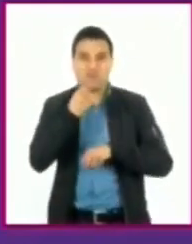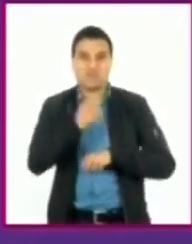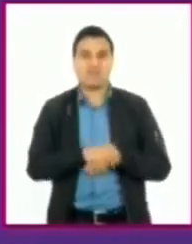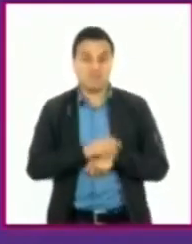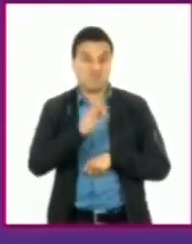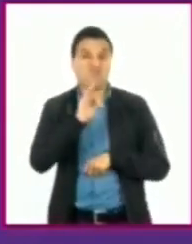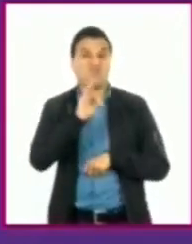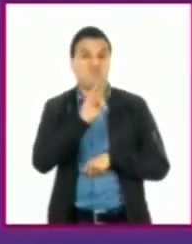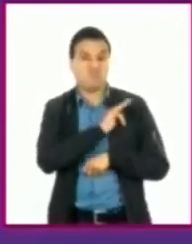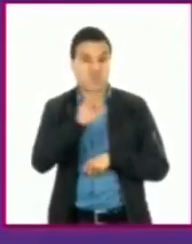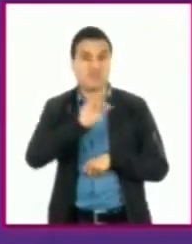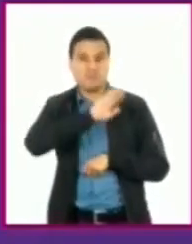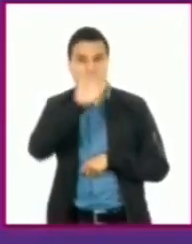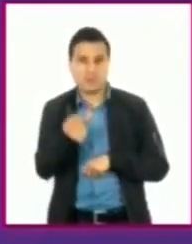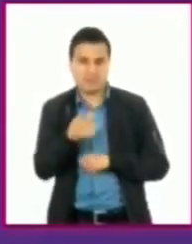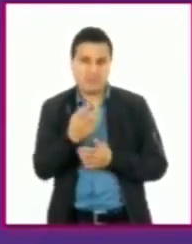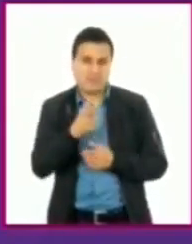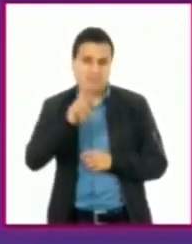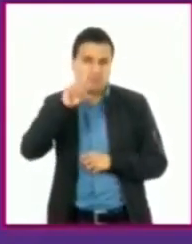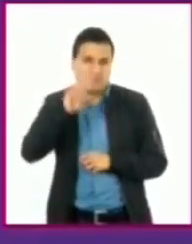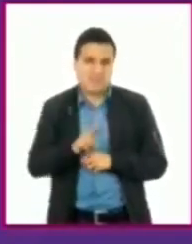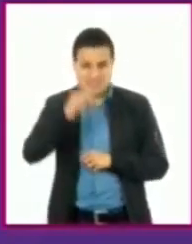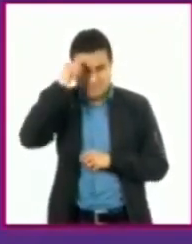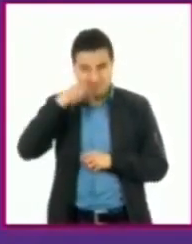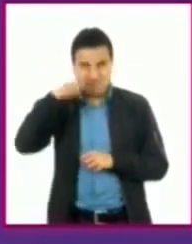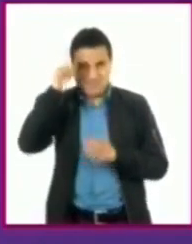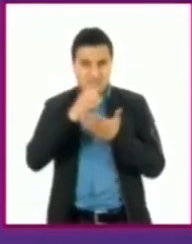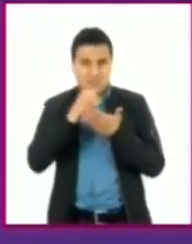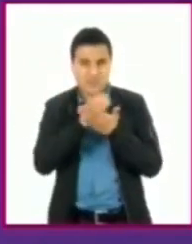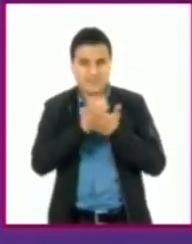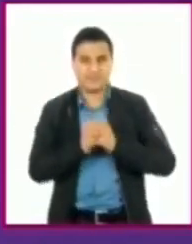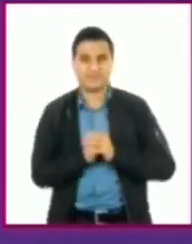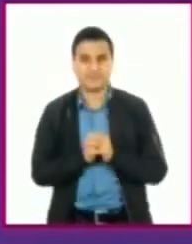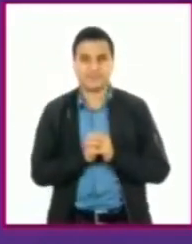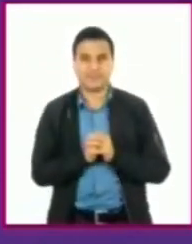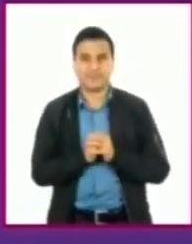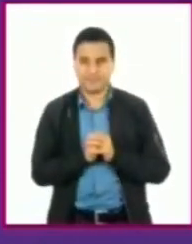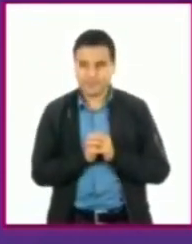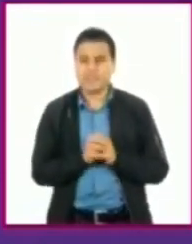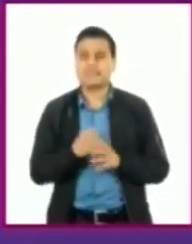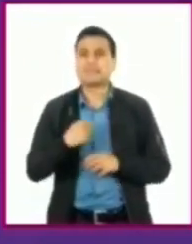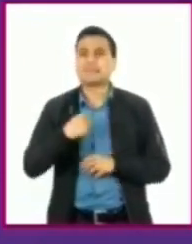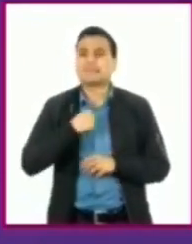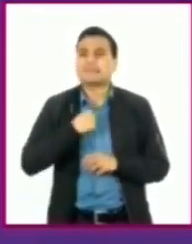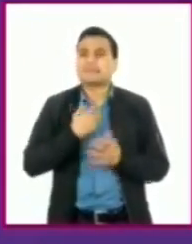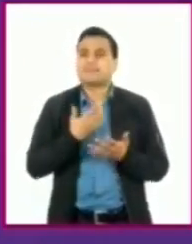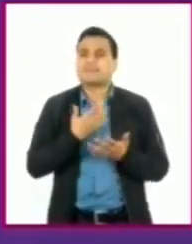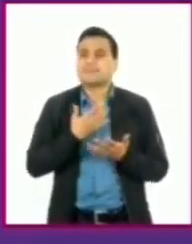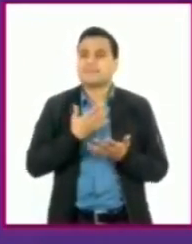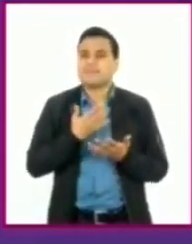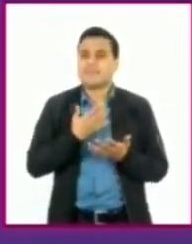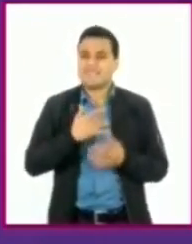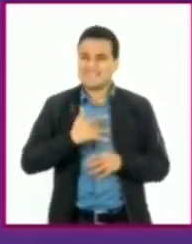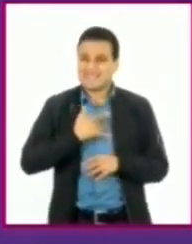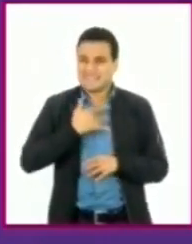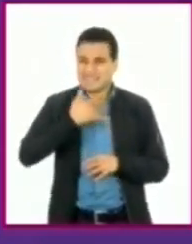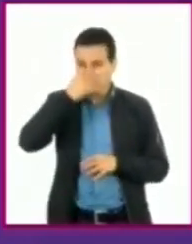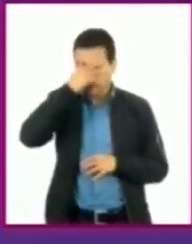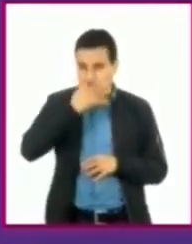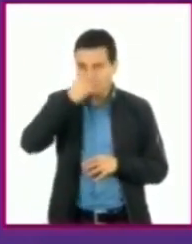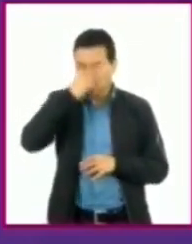realidad, es algo muy sencillo y de fácil manejo. Doctor, ¿cuáles son las medidas que tenemos que tomar cuando tenemos síntomas de gripe?